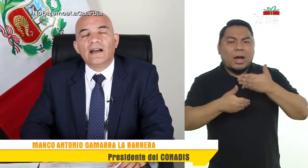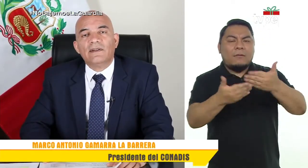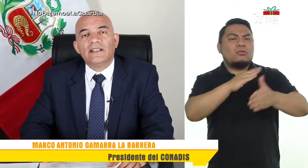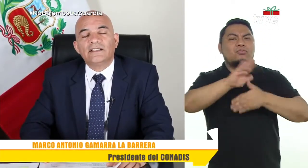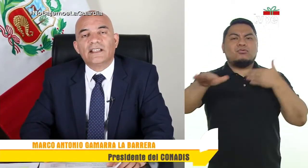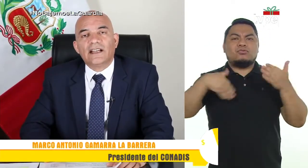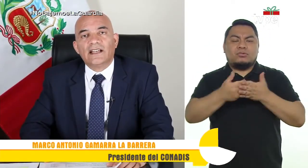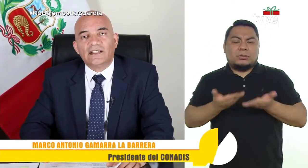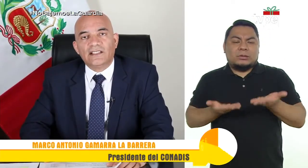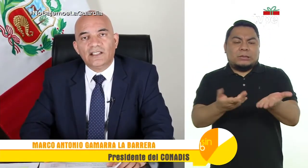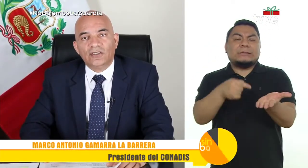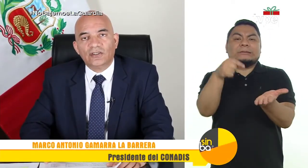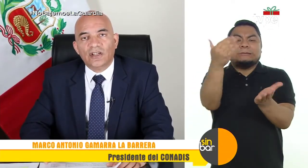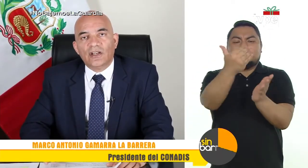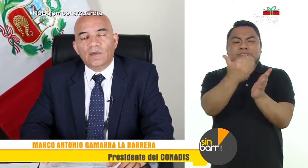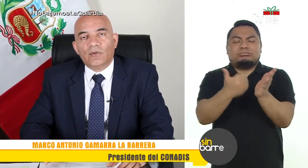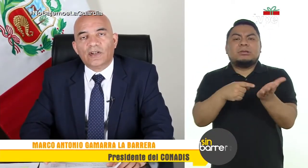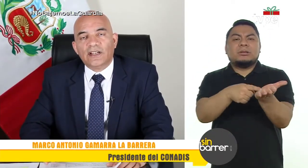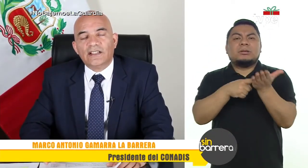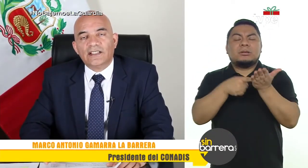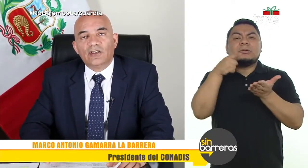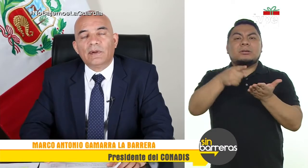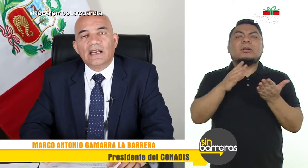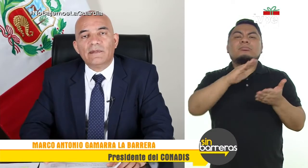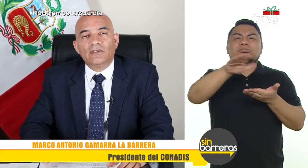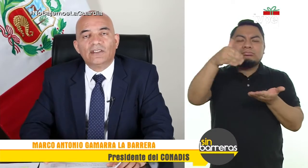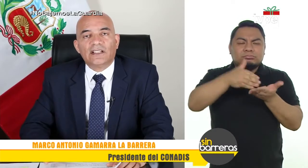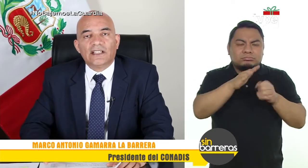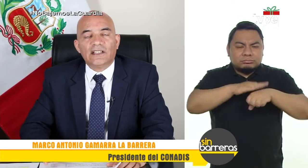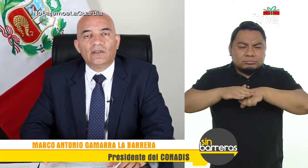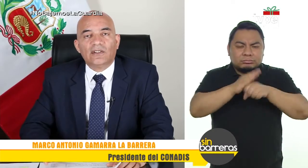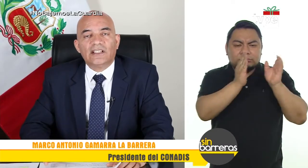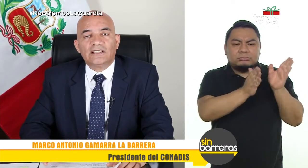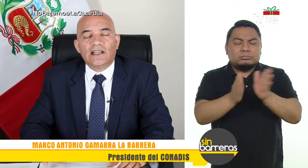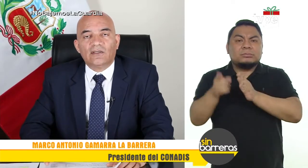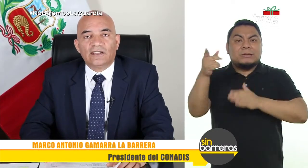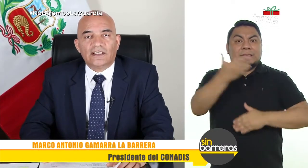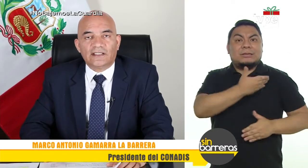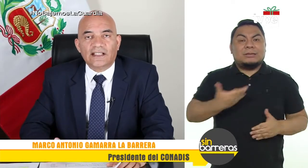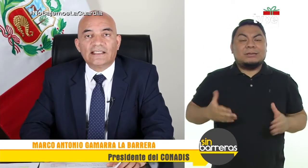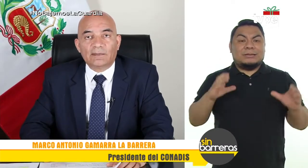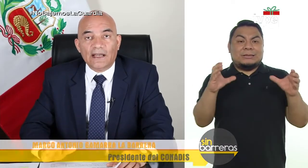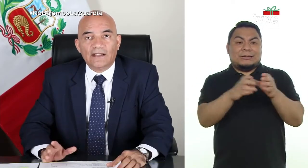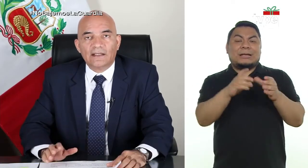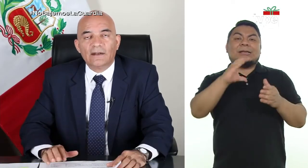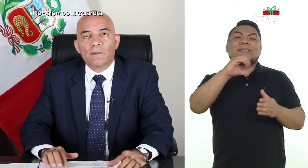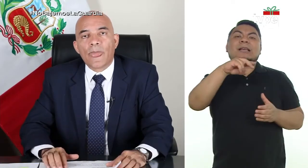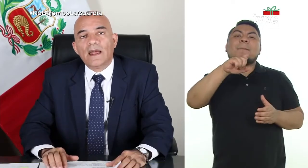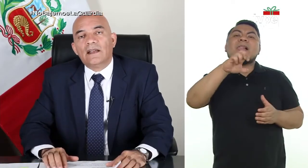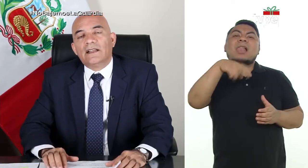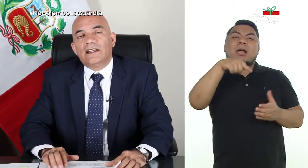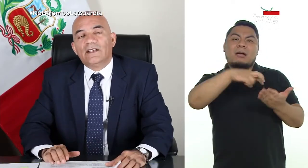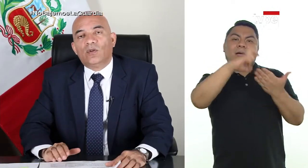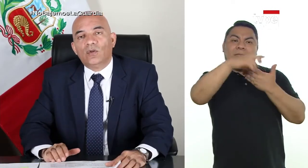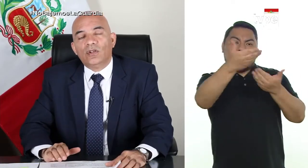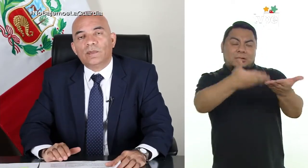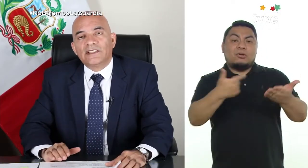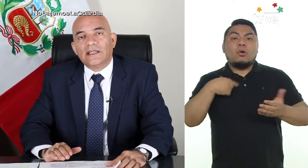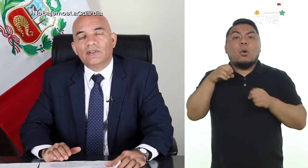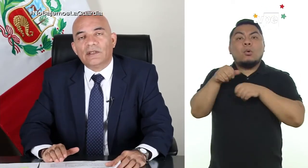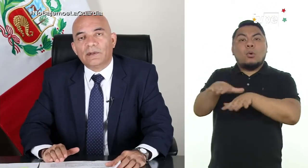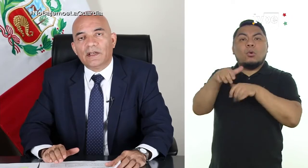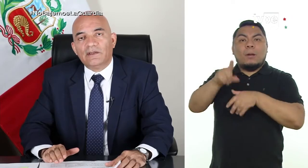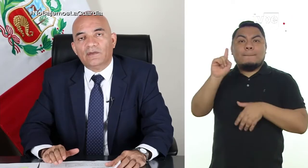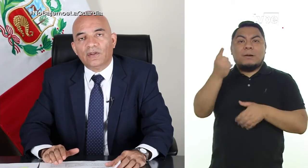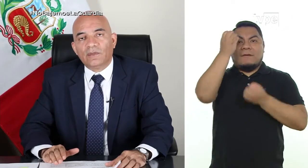entregables que eran exigidos por el Centro de Planeamiento Estratégico del Estado, es decir, el CEPLAN. En julio